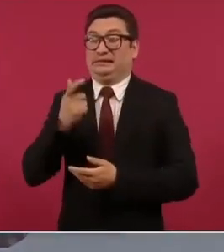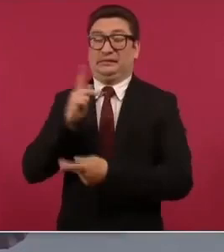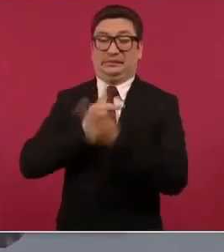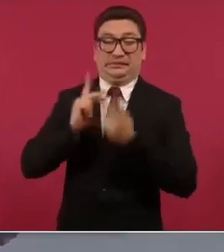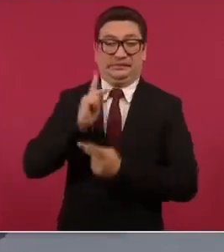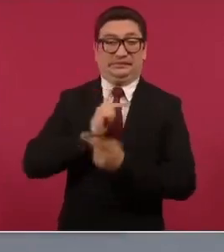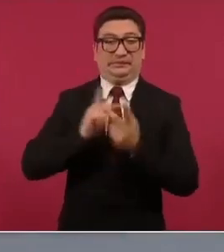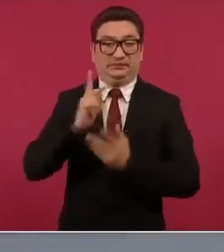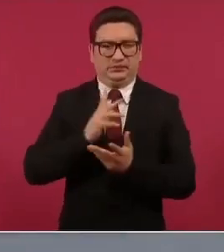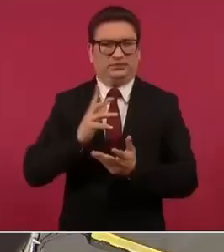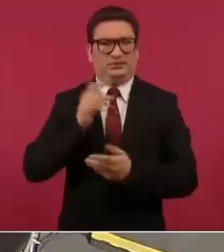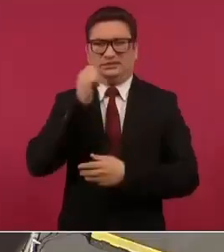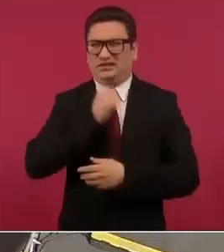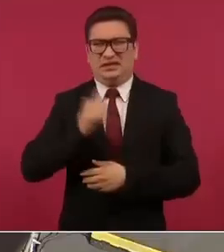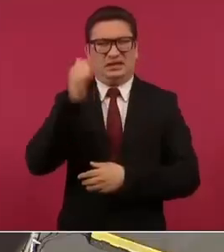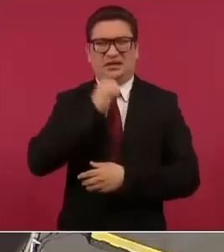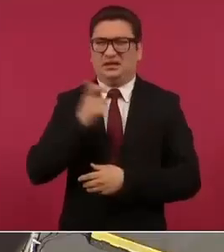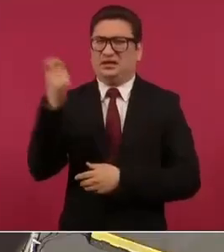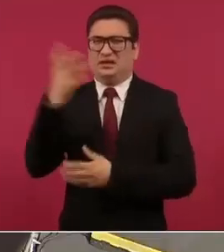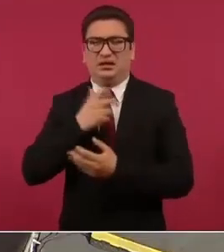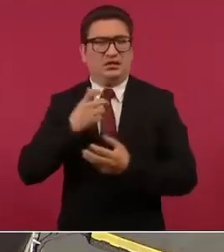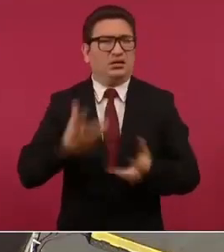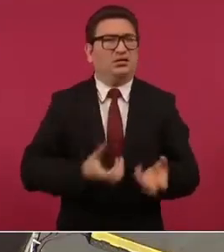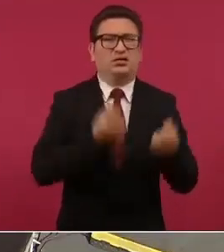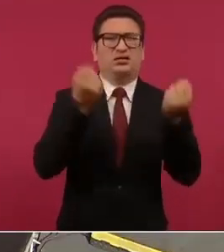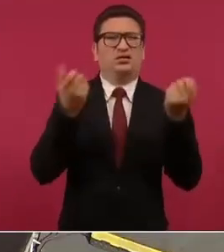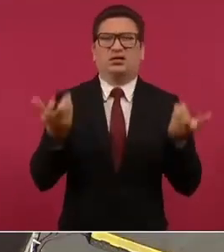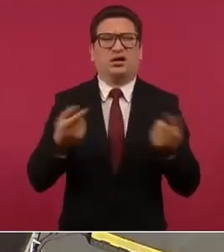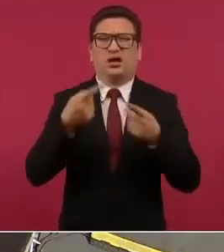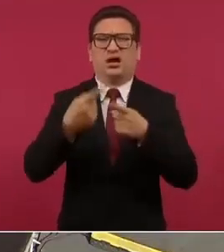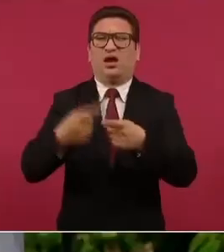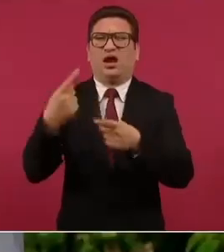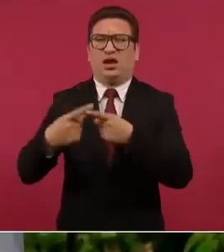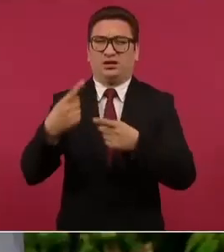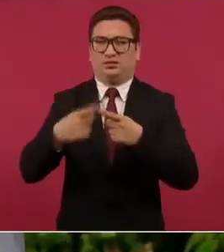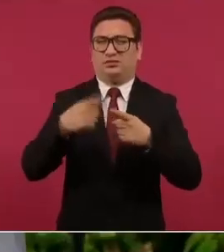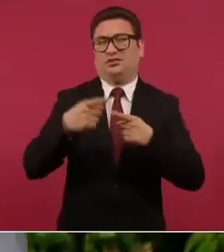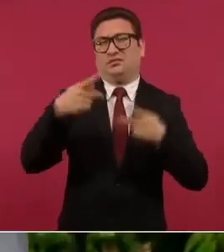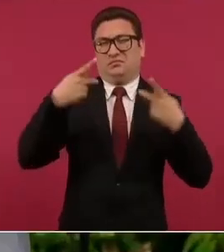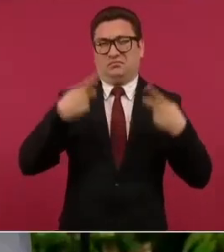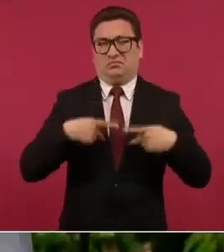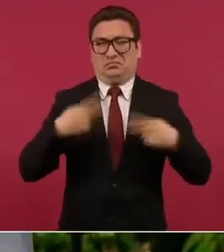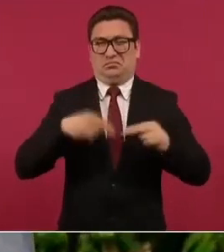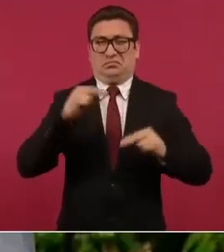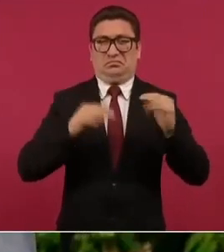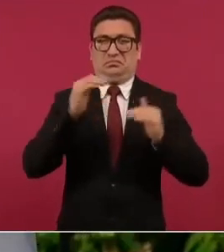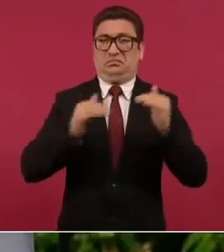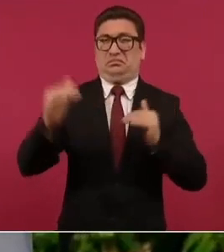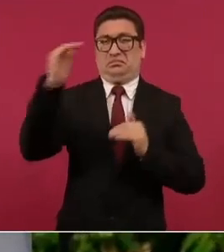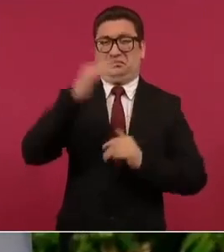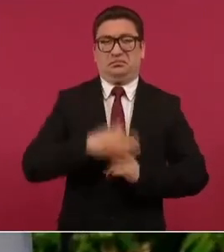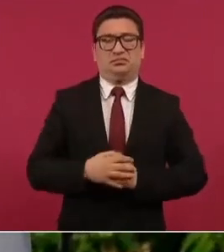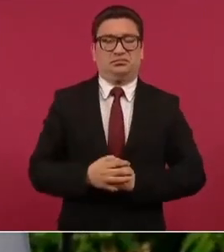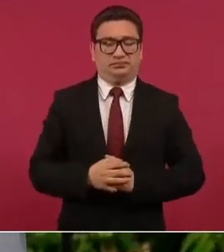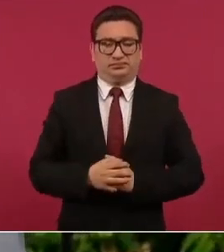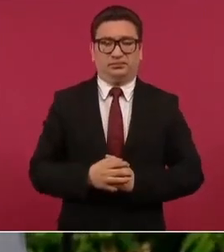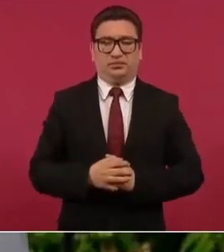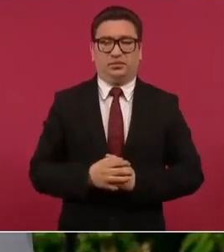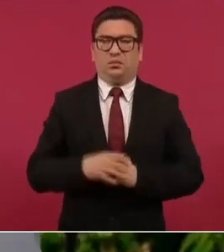contratar deuda para rescatar a los de arriba porque